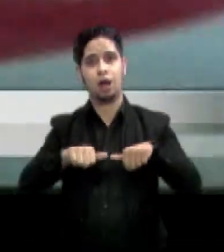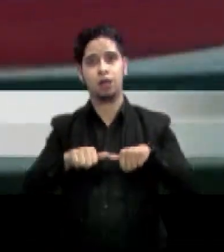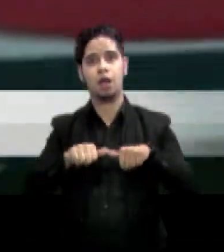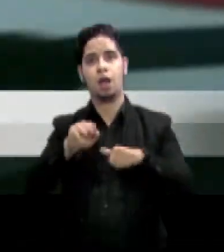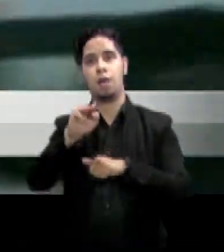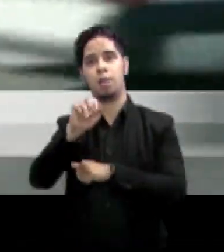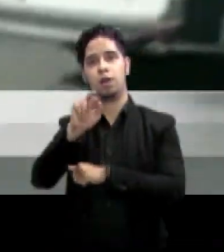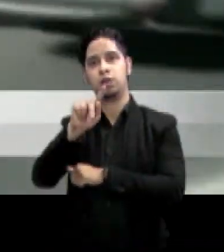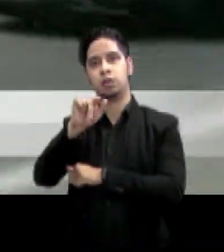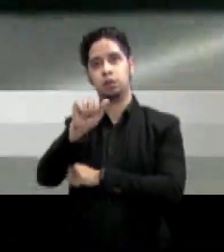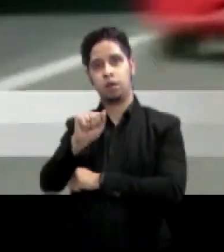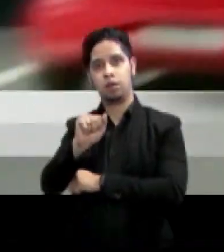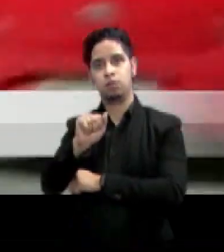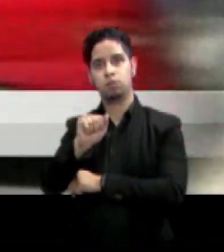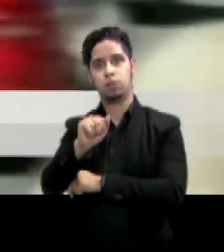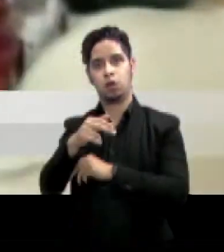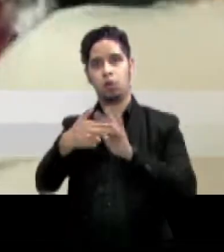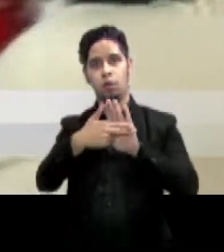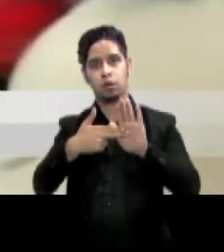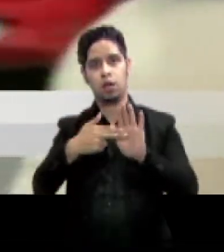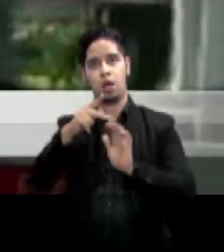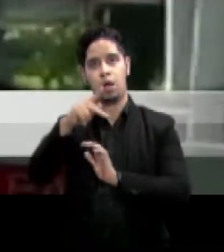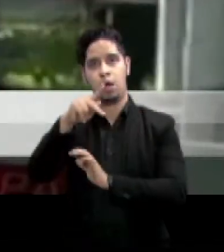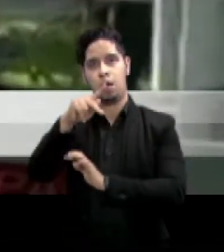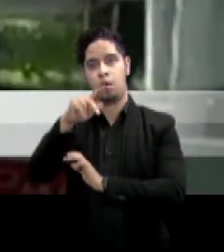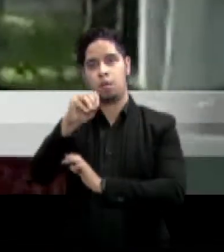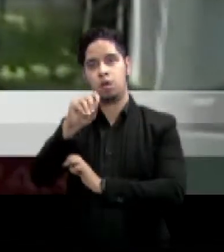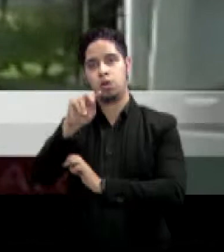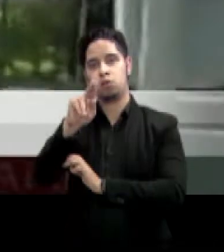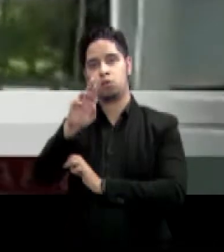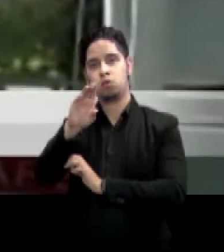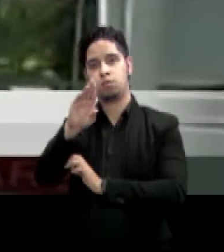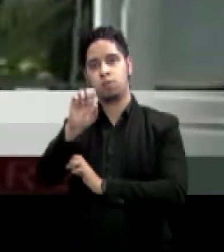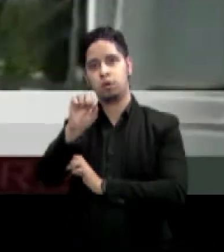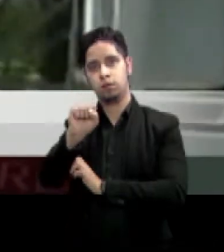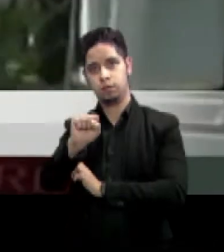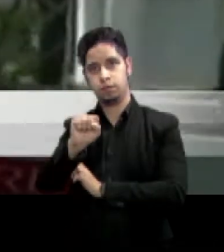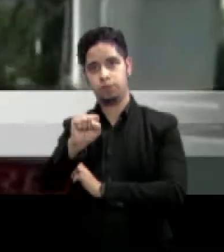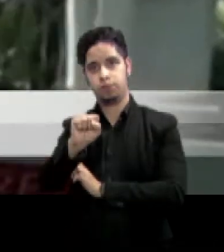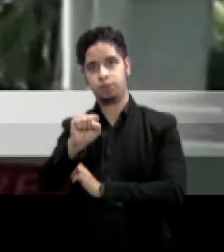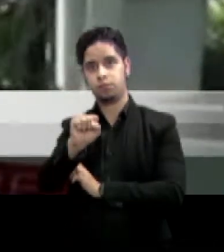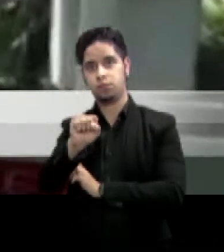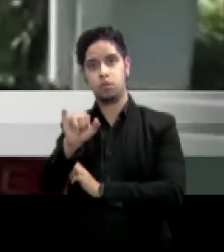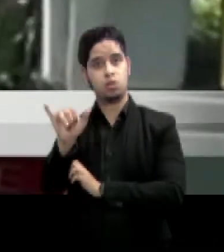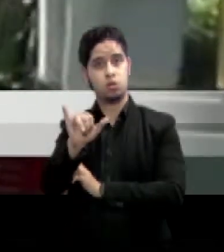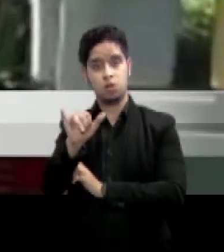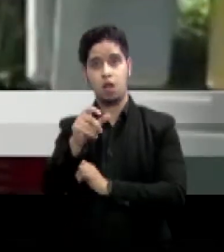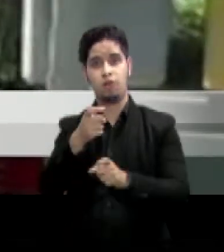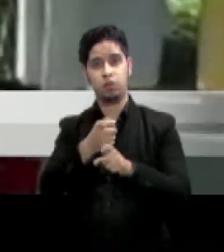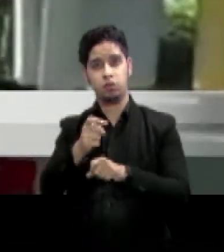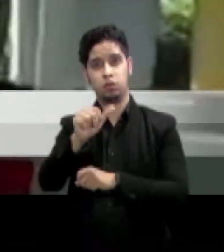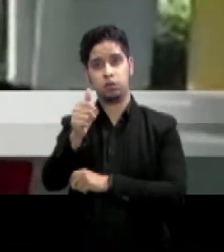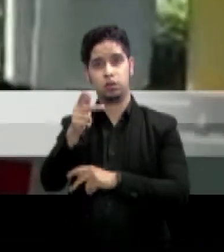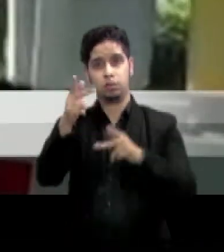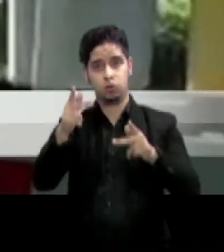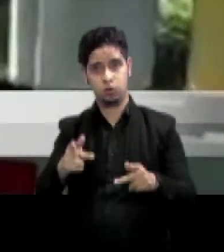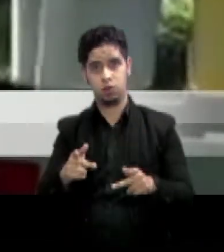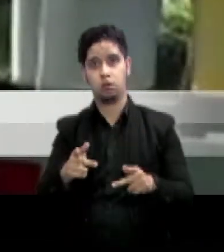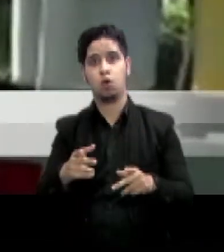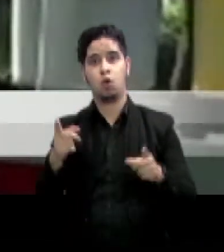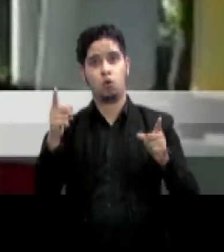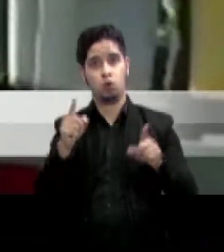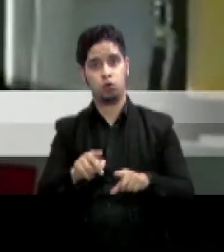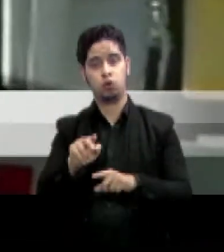Obra se elevó a 5. El accidente fue también dejó más bien unos 10 heridos y ocurrió en un navío plataforma